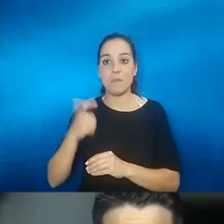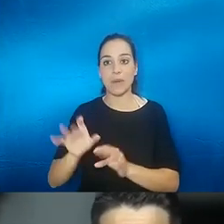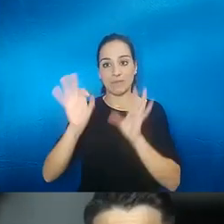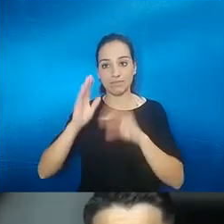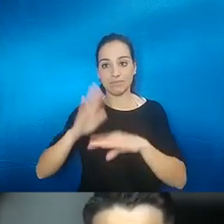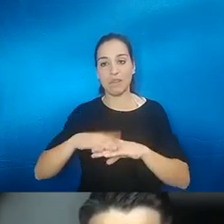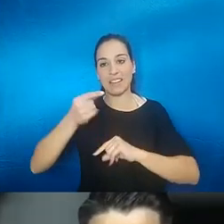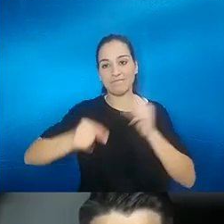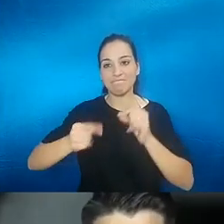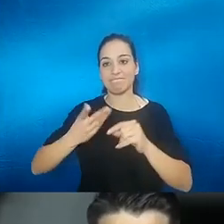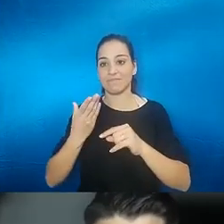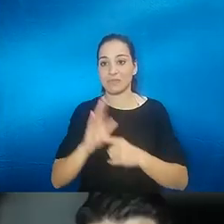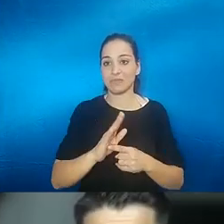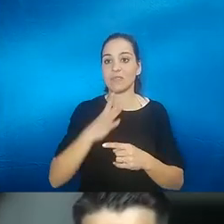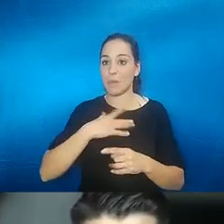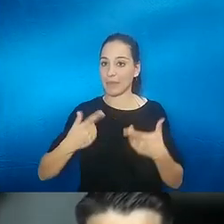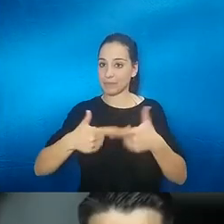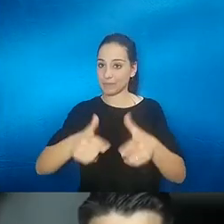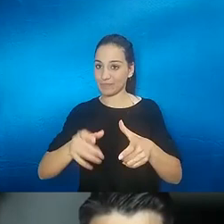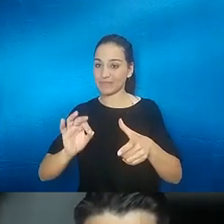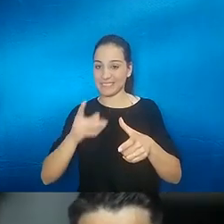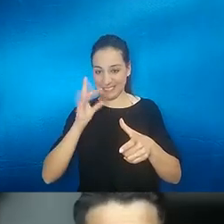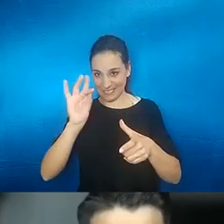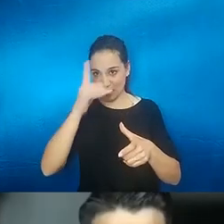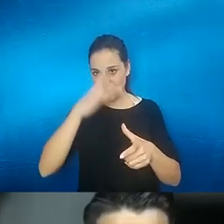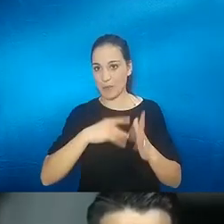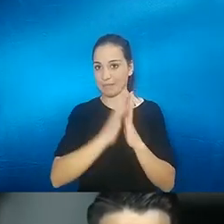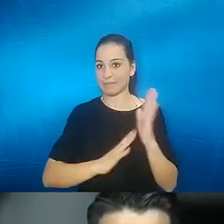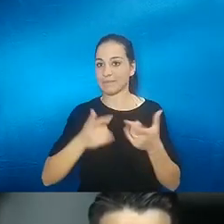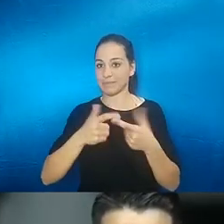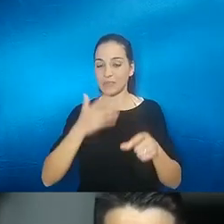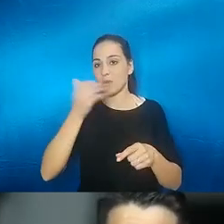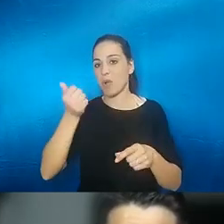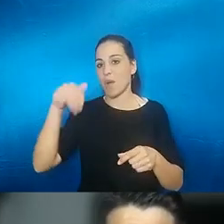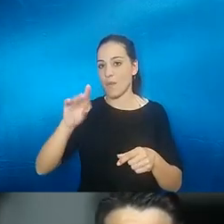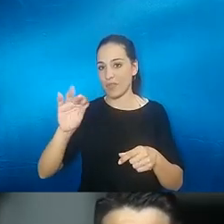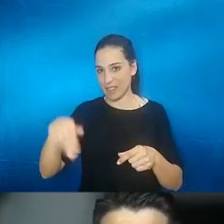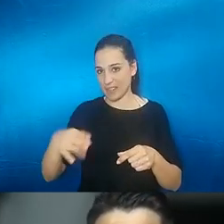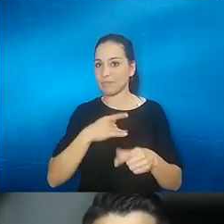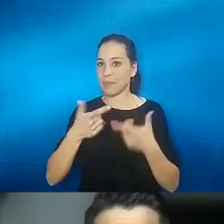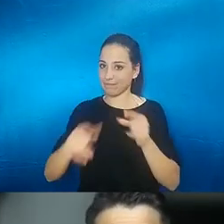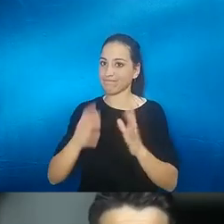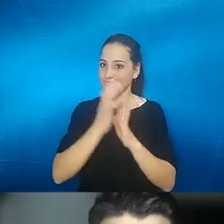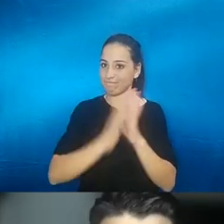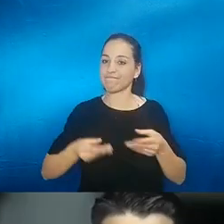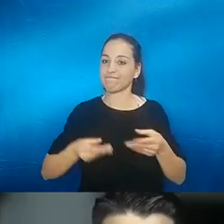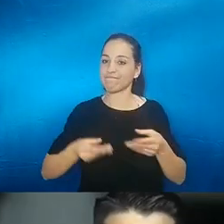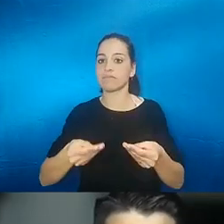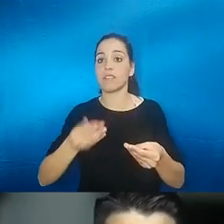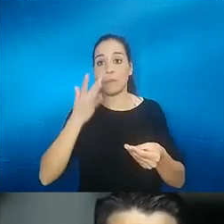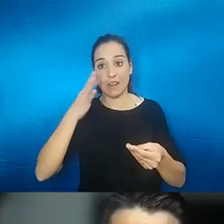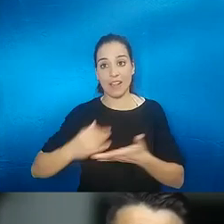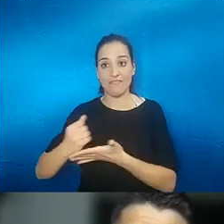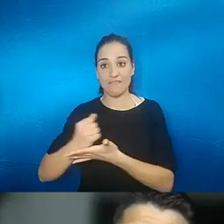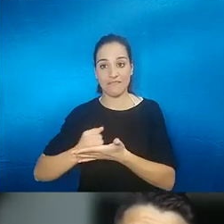definitivo aunque tú lo prescribas aunque tenga indicación aunque Almudena yo se lo prescriba porque tenga criterio en ninguna farmacia se